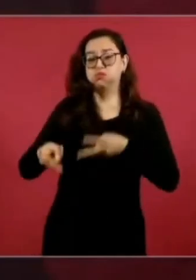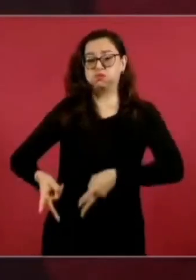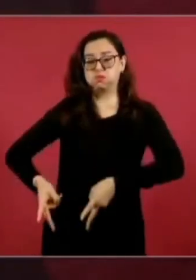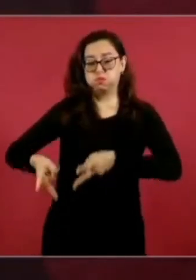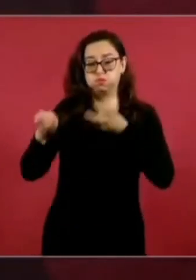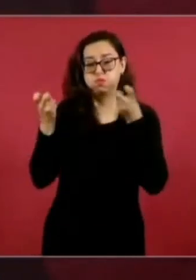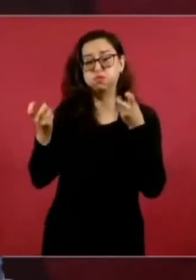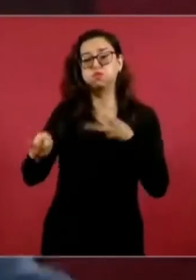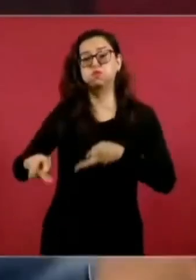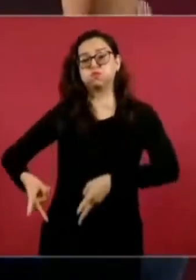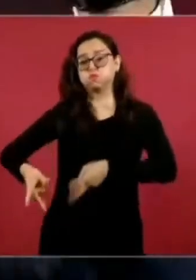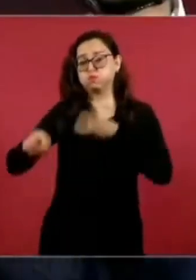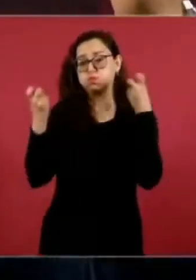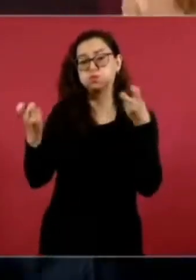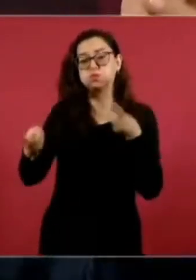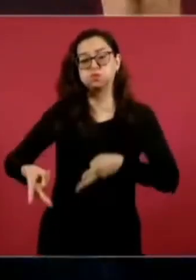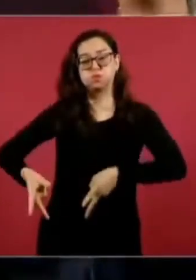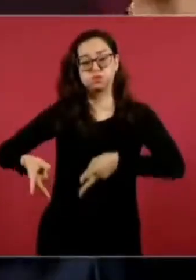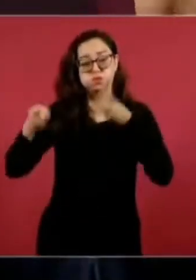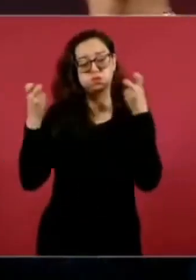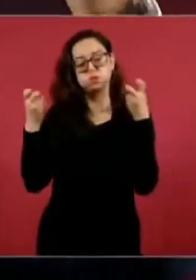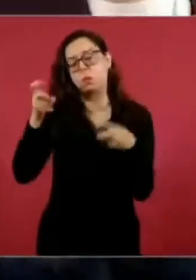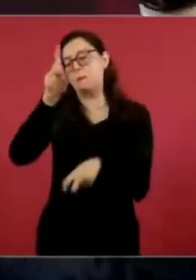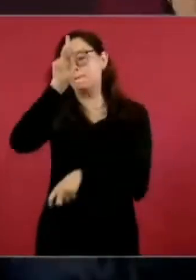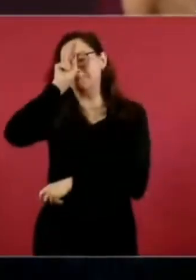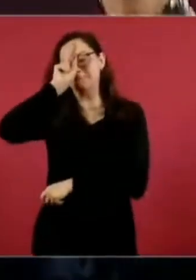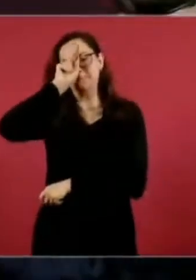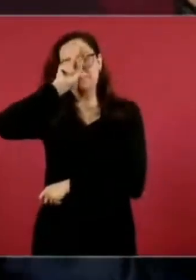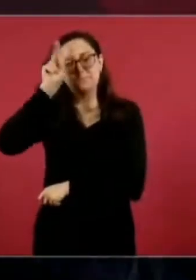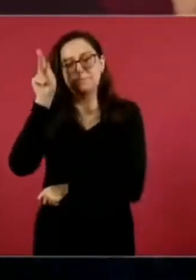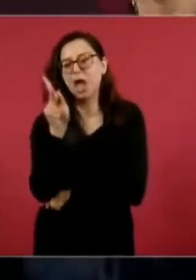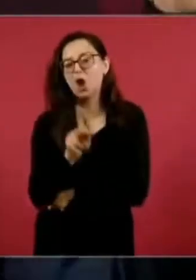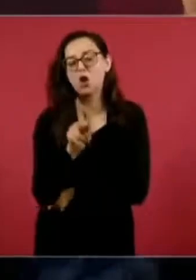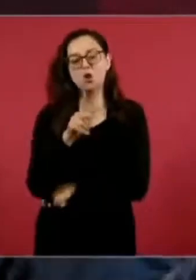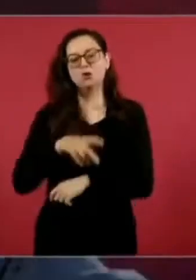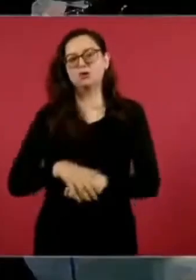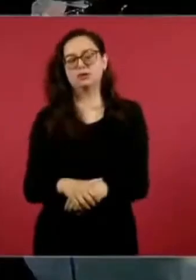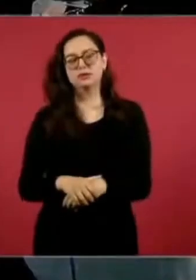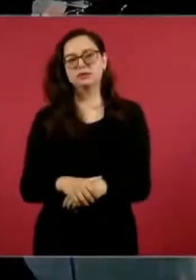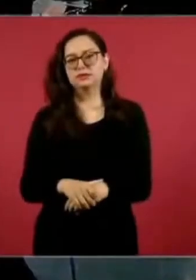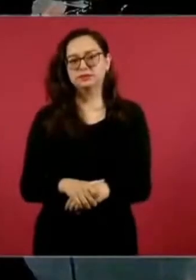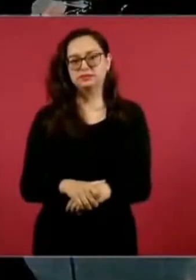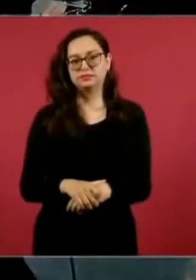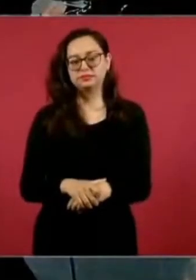por el robo de bienes del pueblo de la nación,